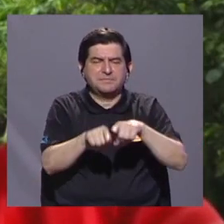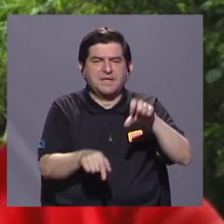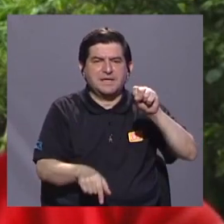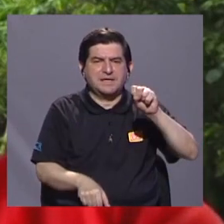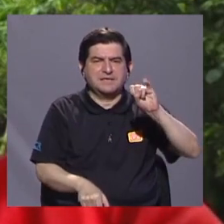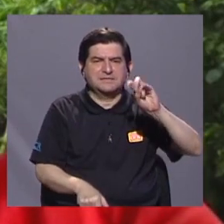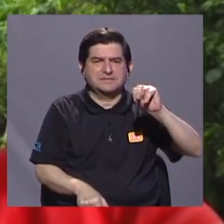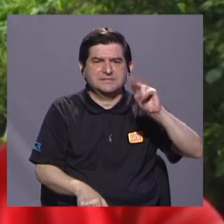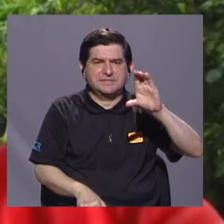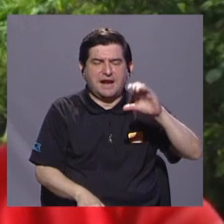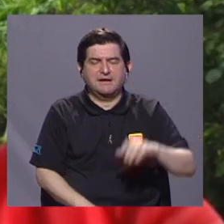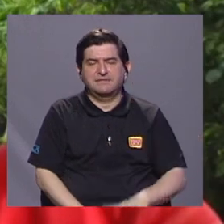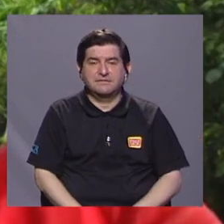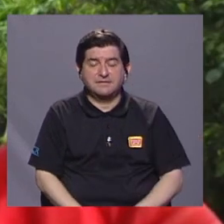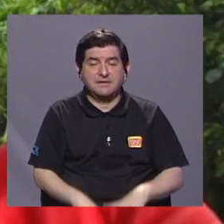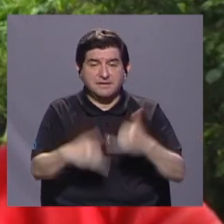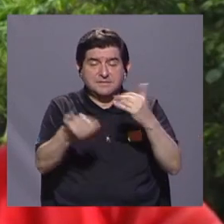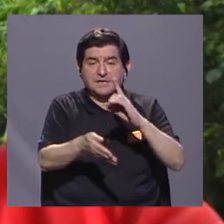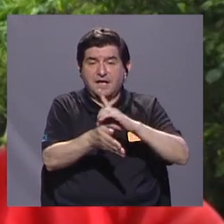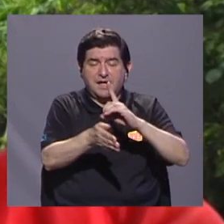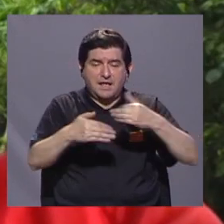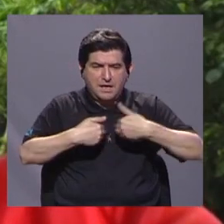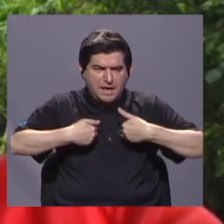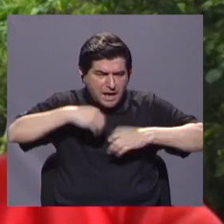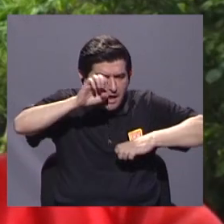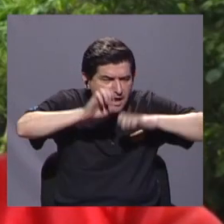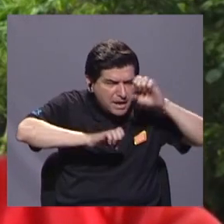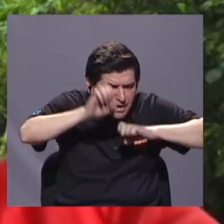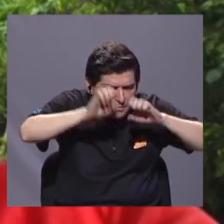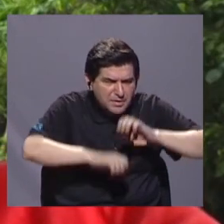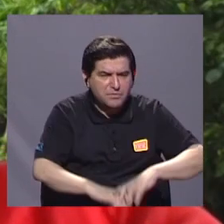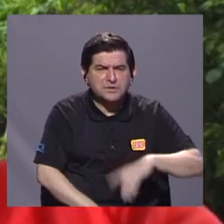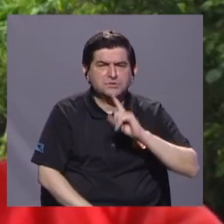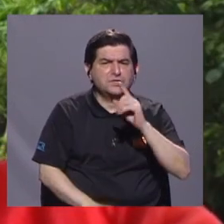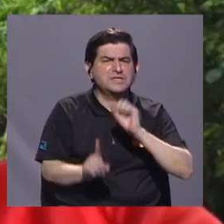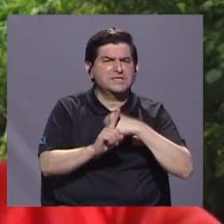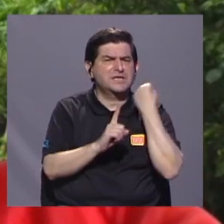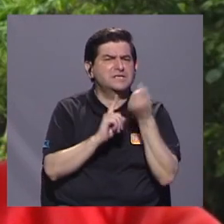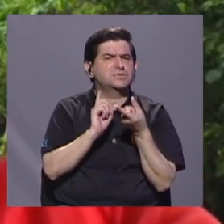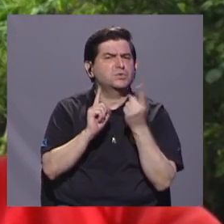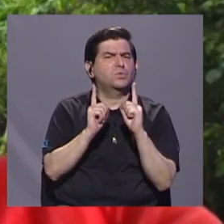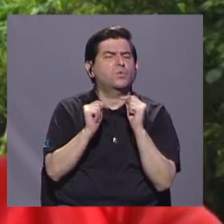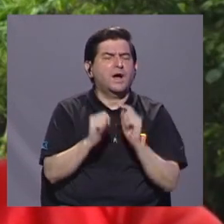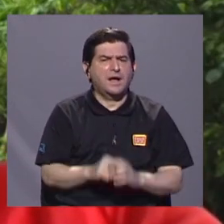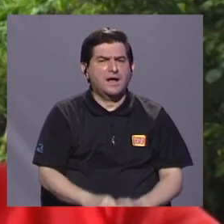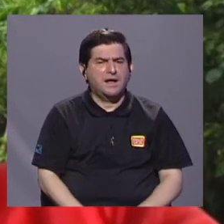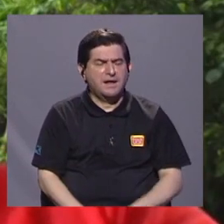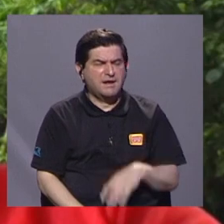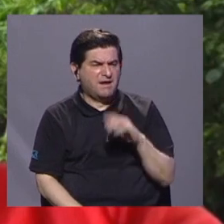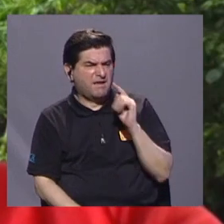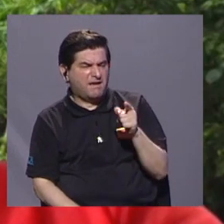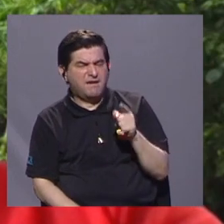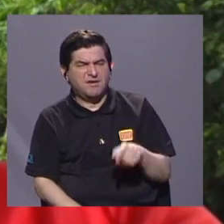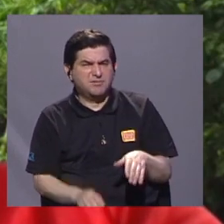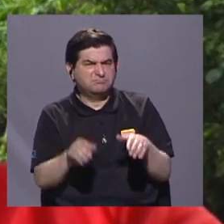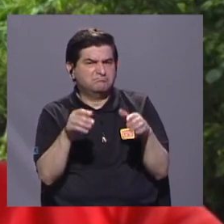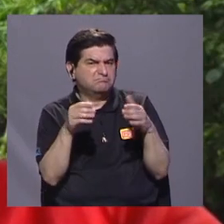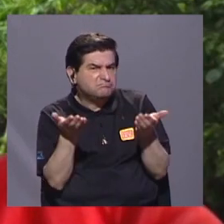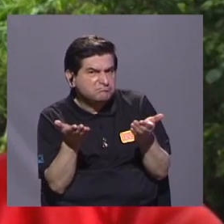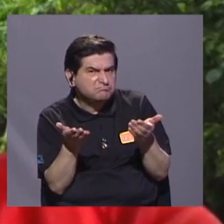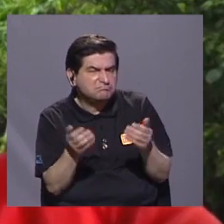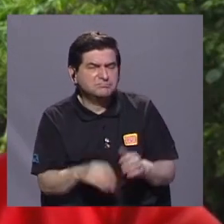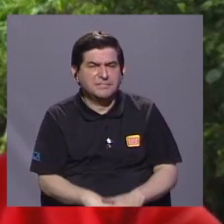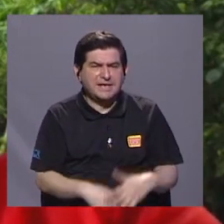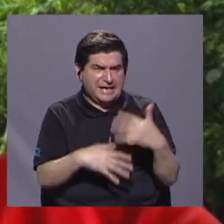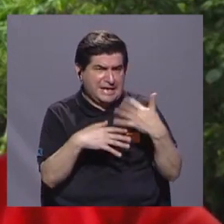Y a partir de que el veterinario hace la evaluación y nos indica cómo está el animal, cuál es el estado que tiene, si